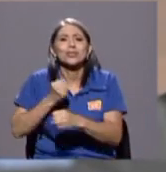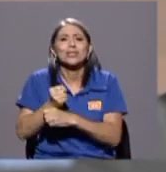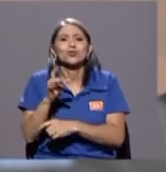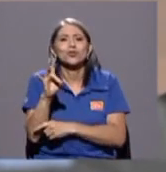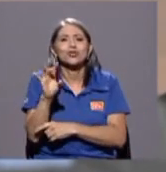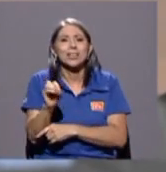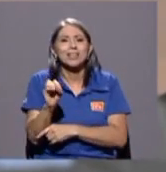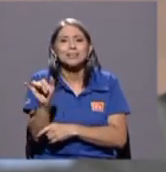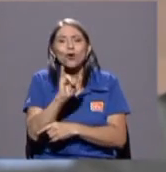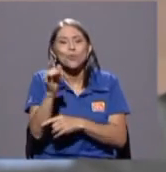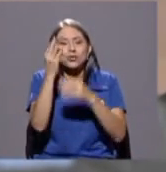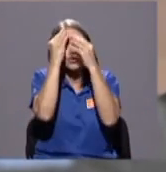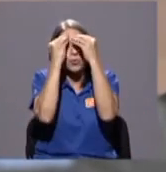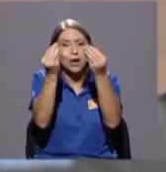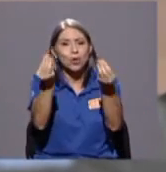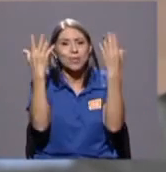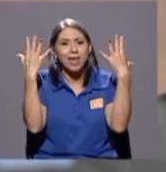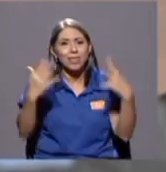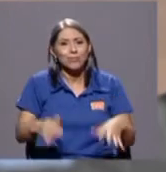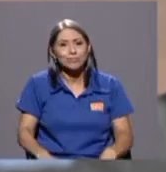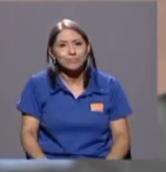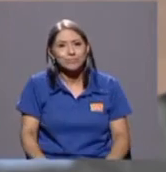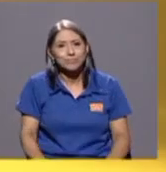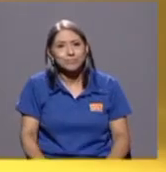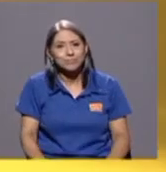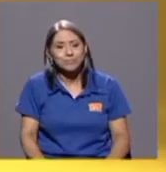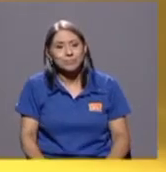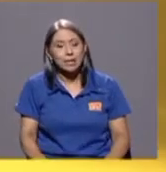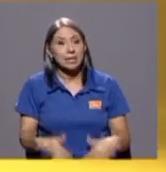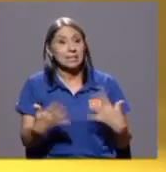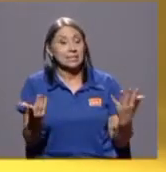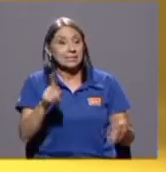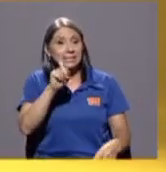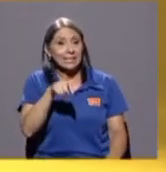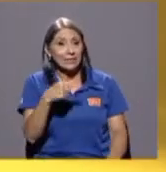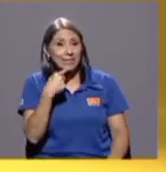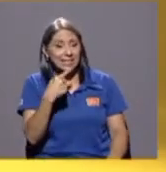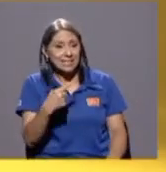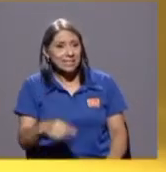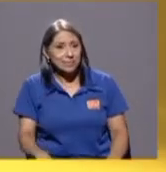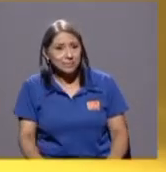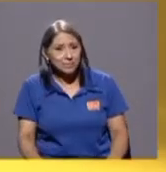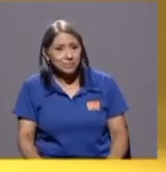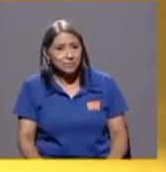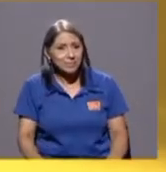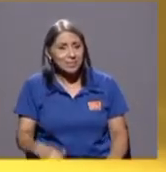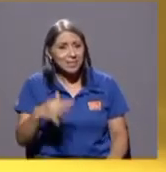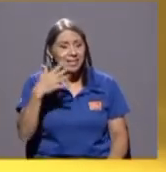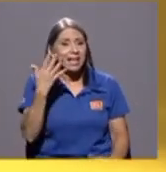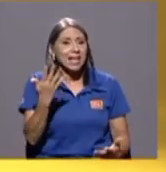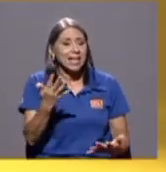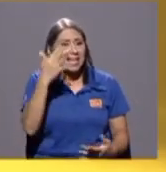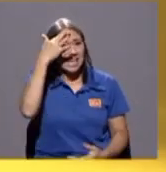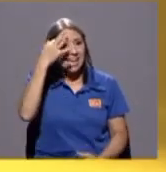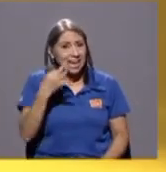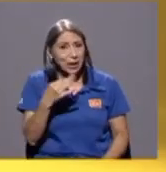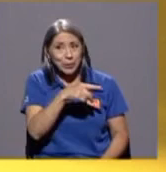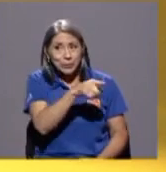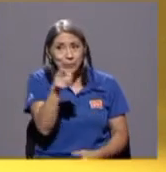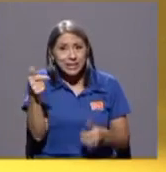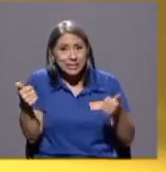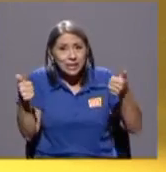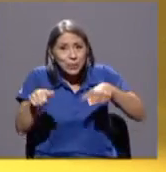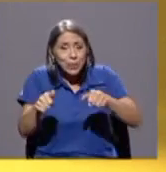pues tengo que decir y creo que me acompañan en que